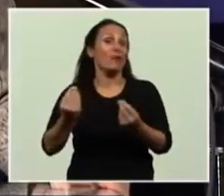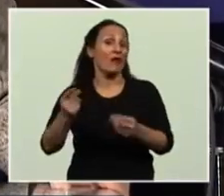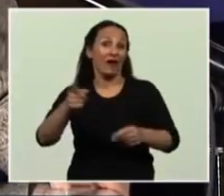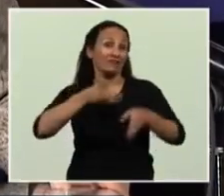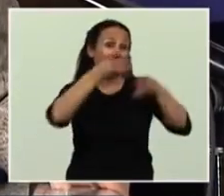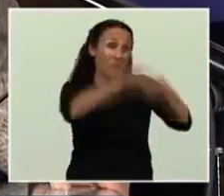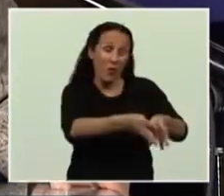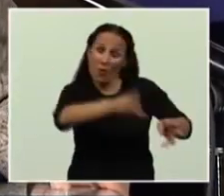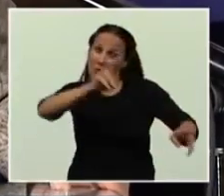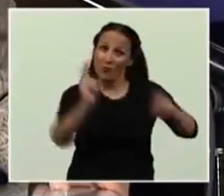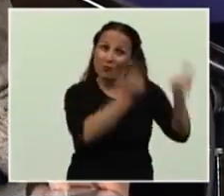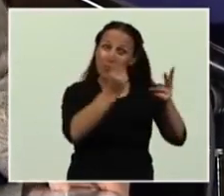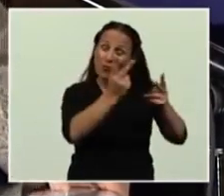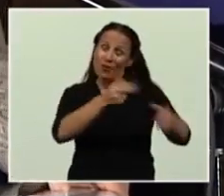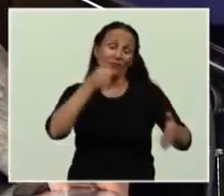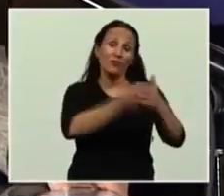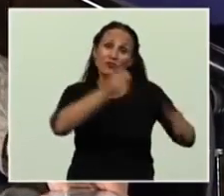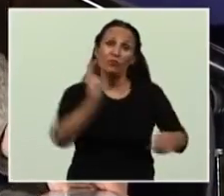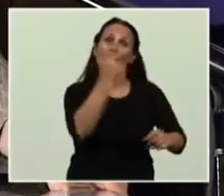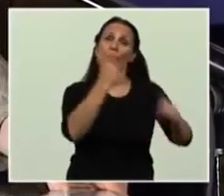dieron su vida la patria.